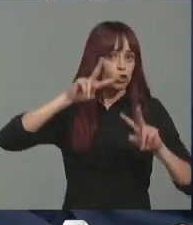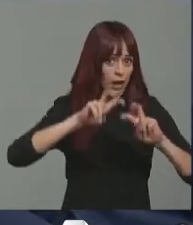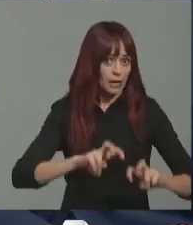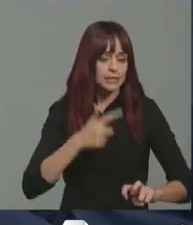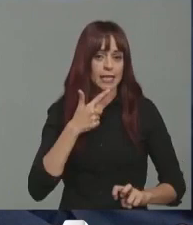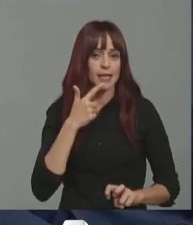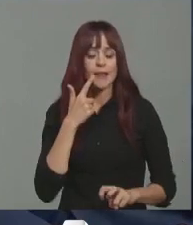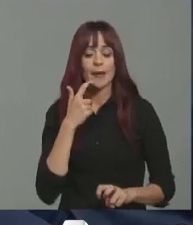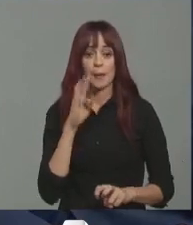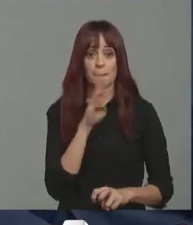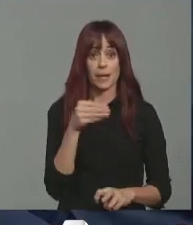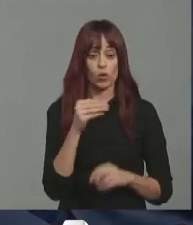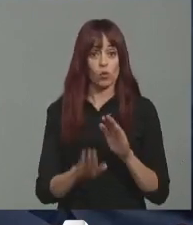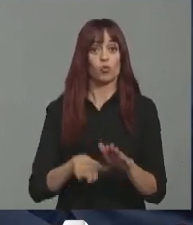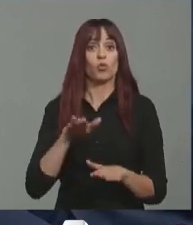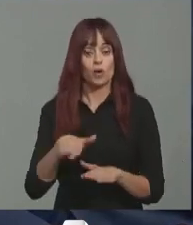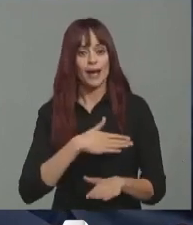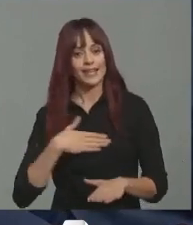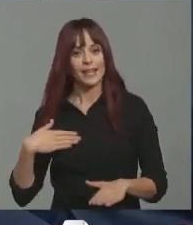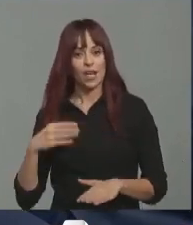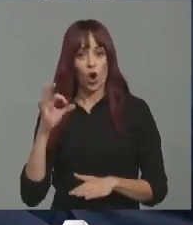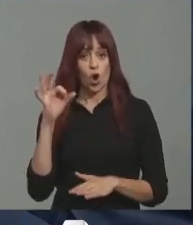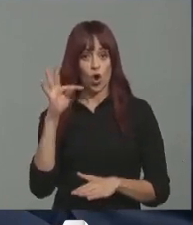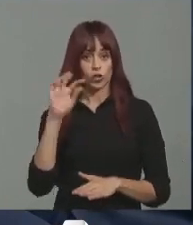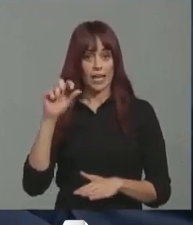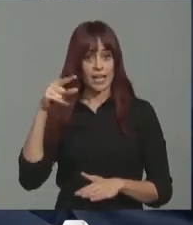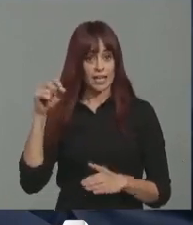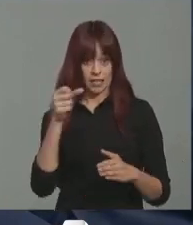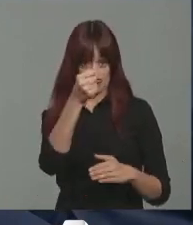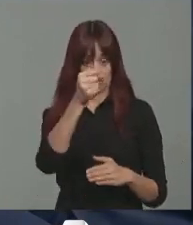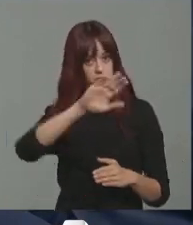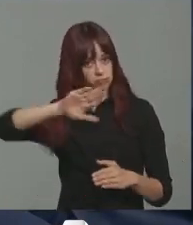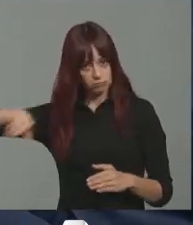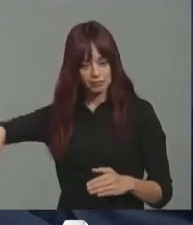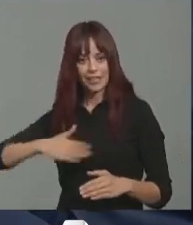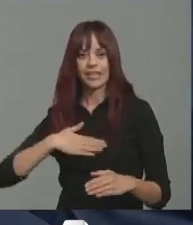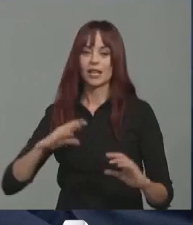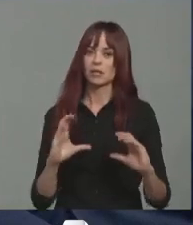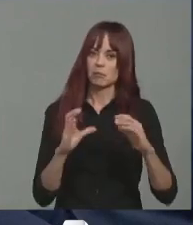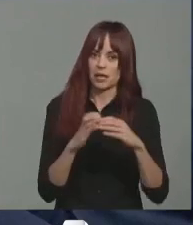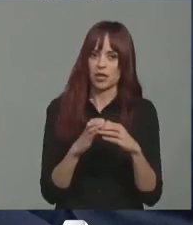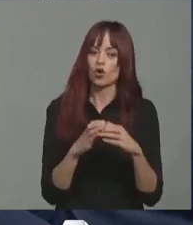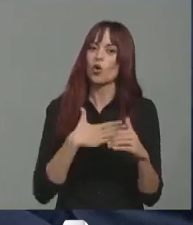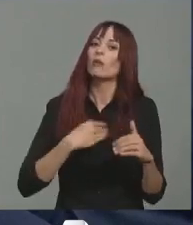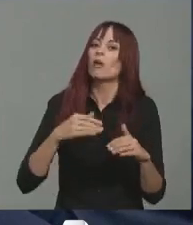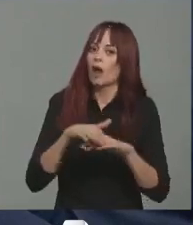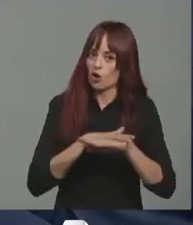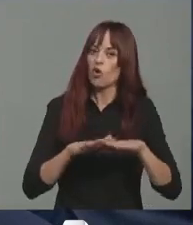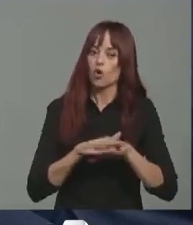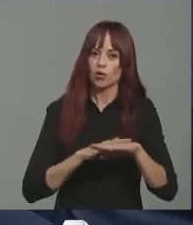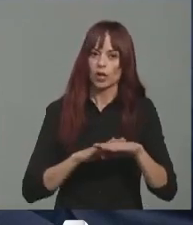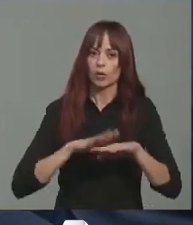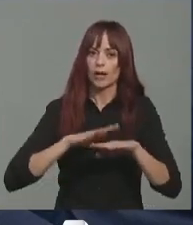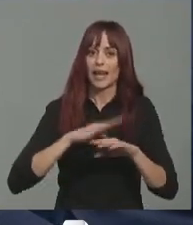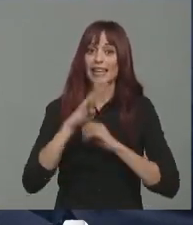próximo paso que va a dar Bildu va a ser deshacerse de la figura de Otegi para lograr ser un partido con opciones de gobierno para